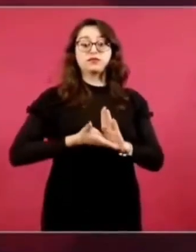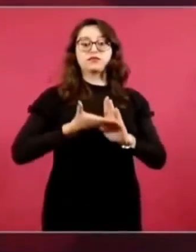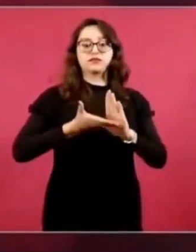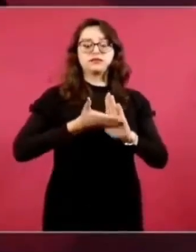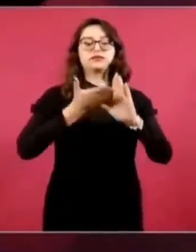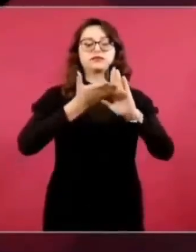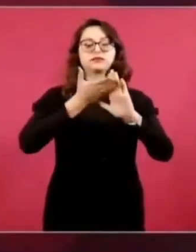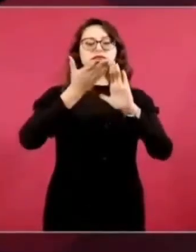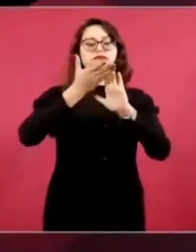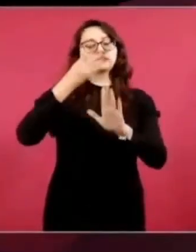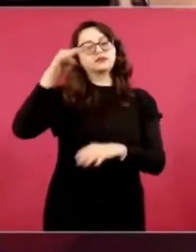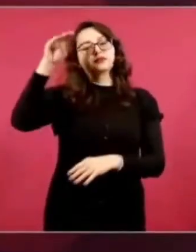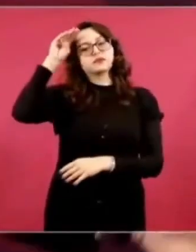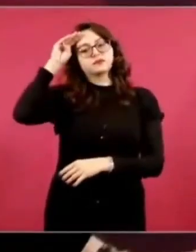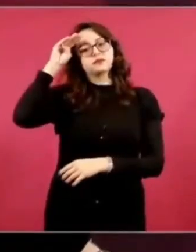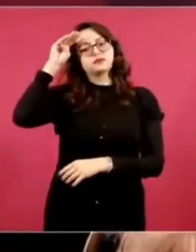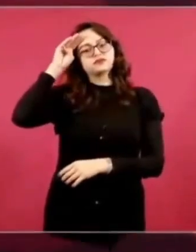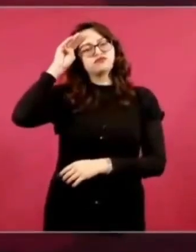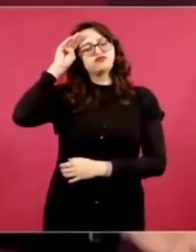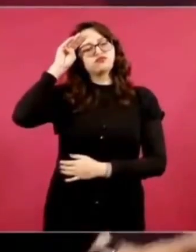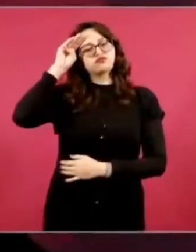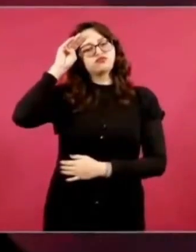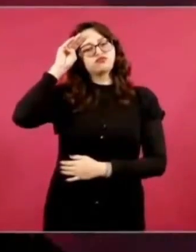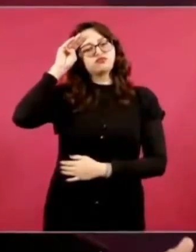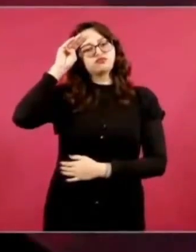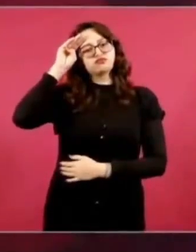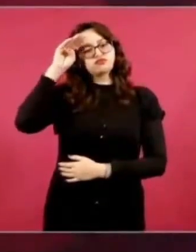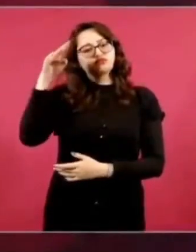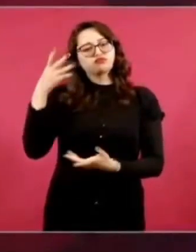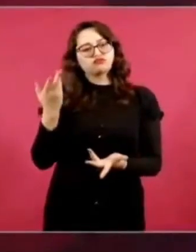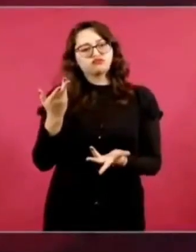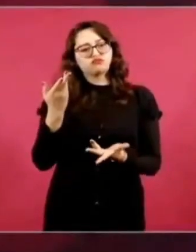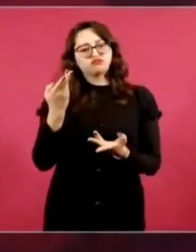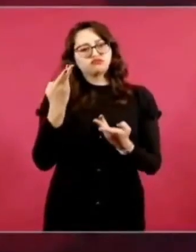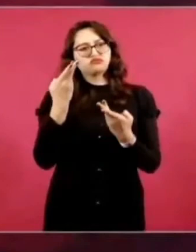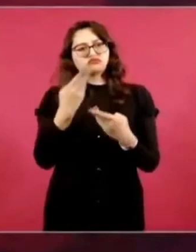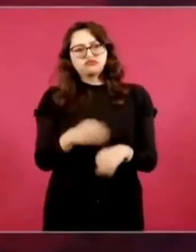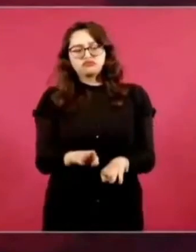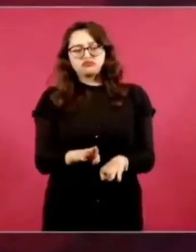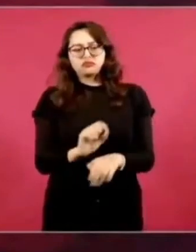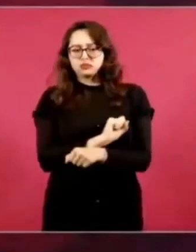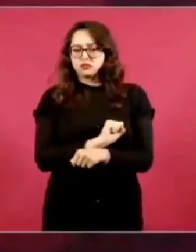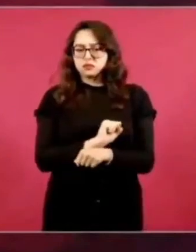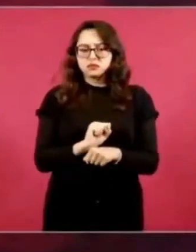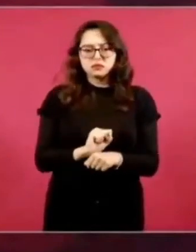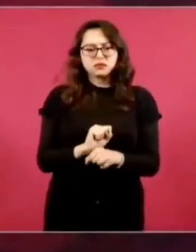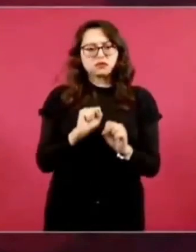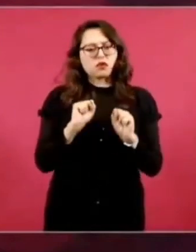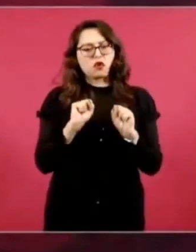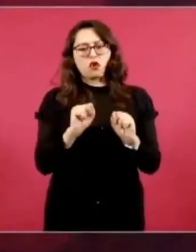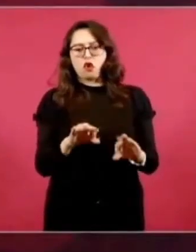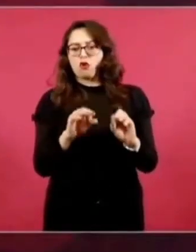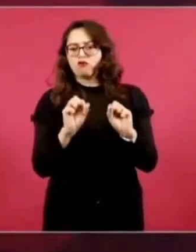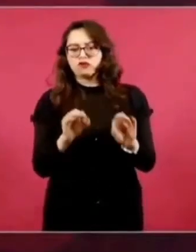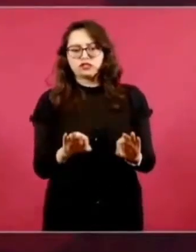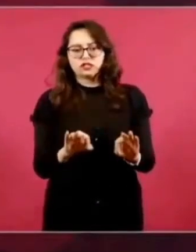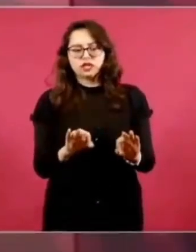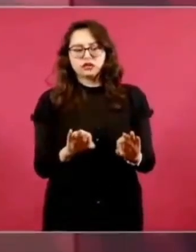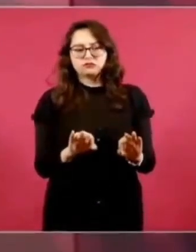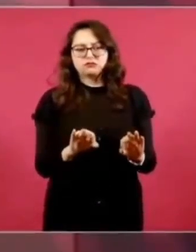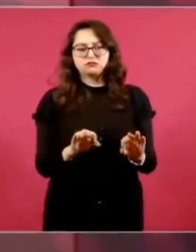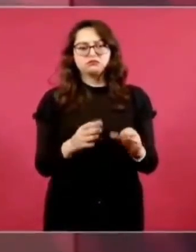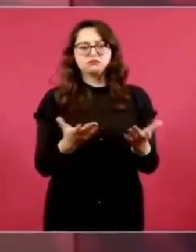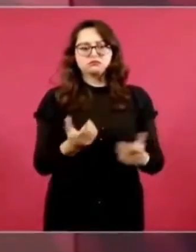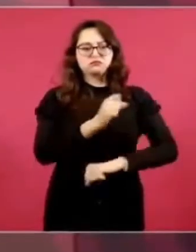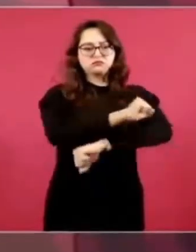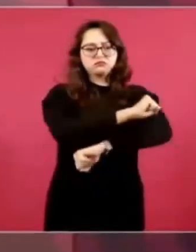pues se pensó en un banco austero, con sus cajas, con